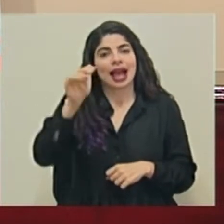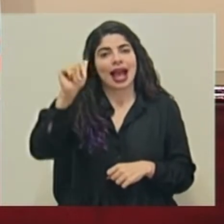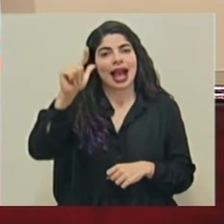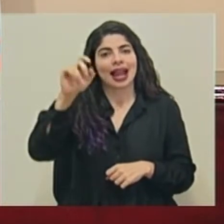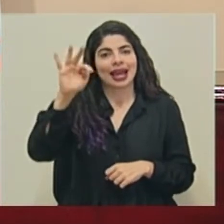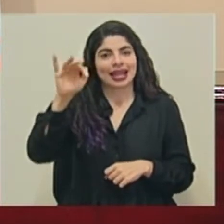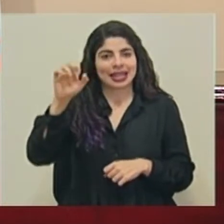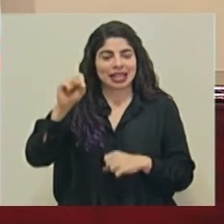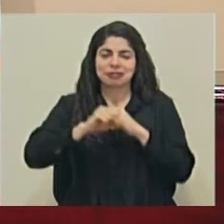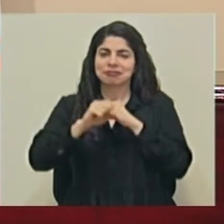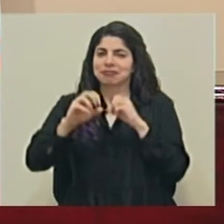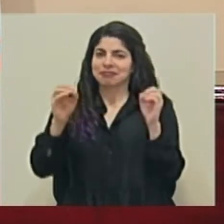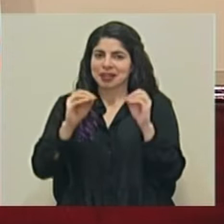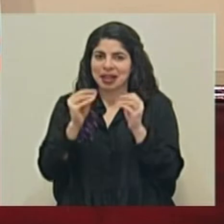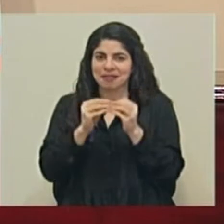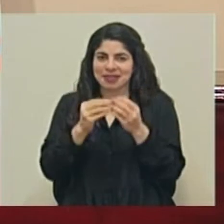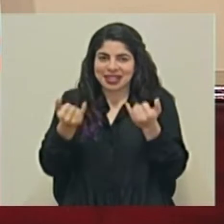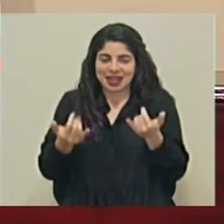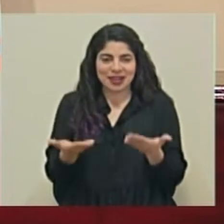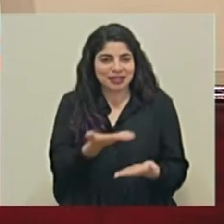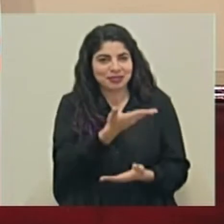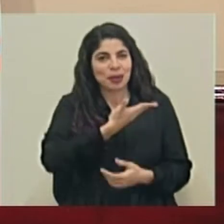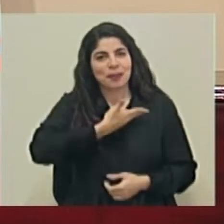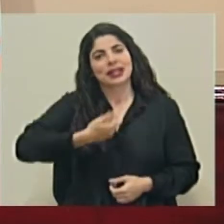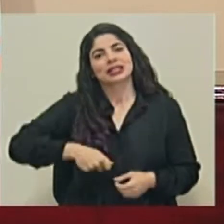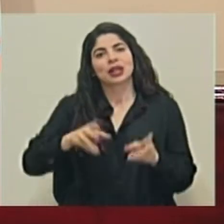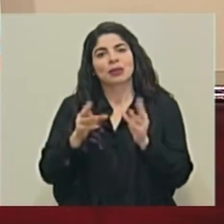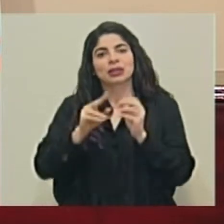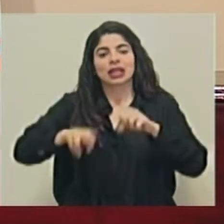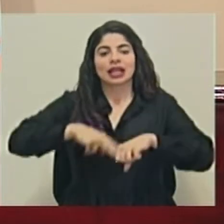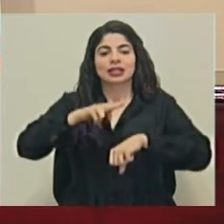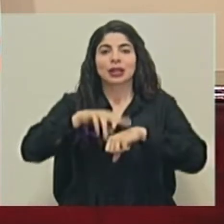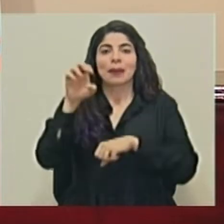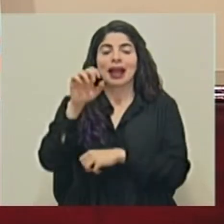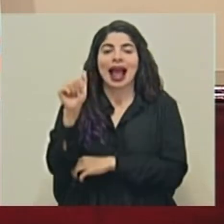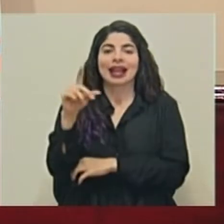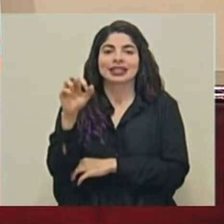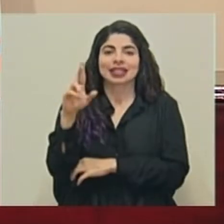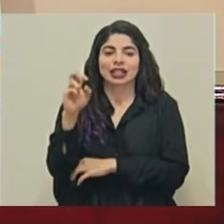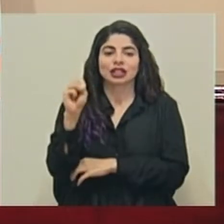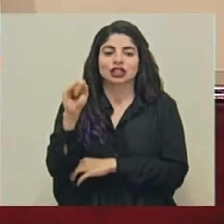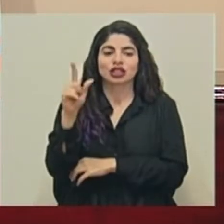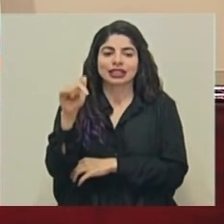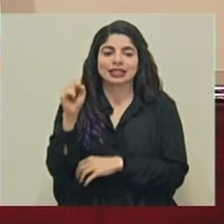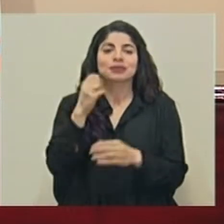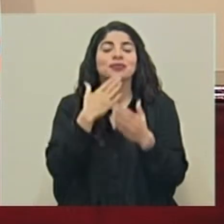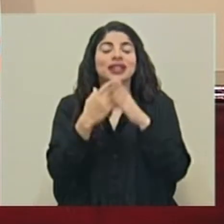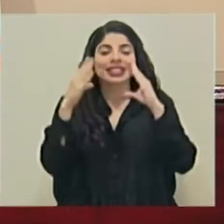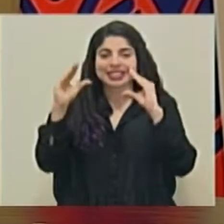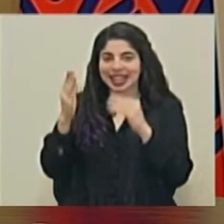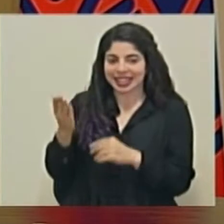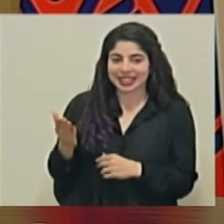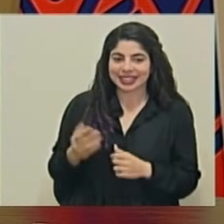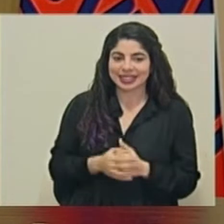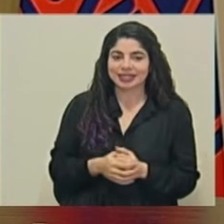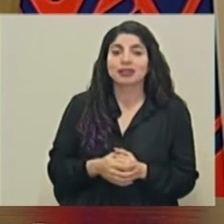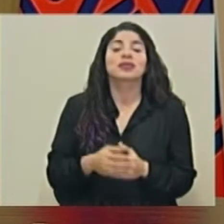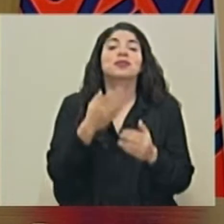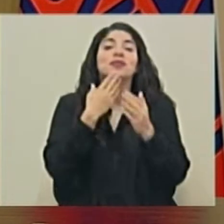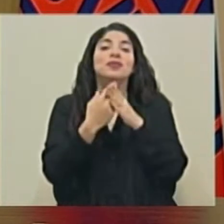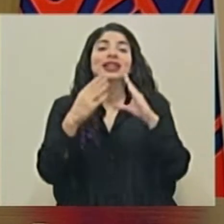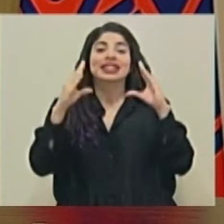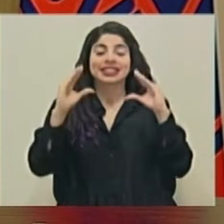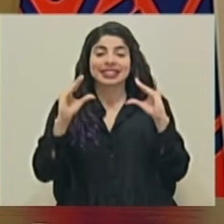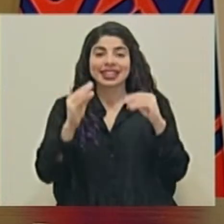escuchamos al presidente de la Comisión Nacional de Emergencias, don Alexander Solís. Muy buenas tardes. Muy buenas